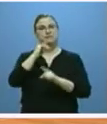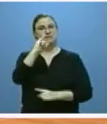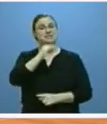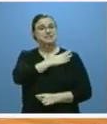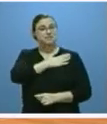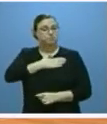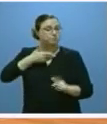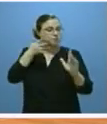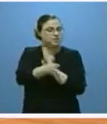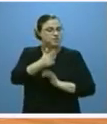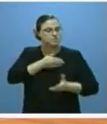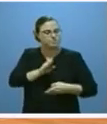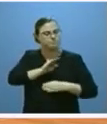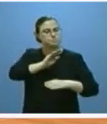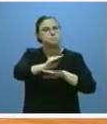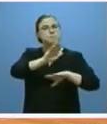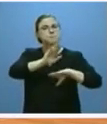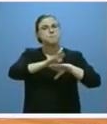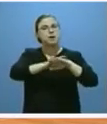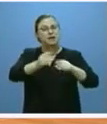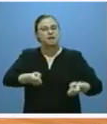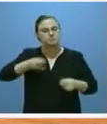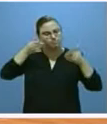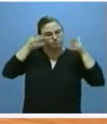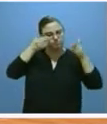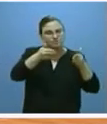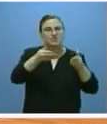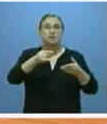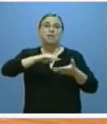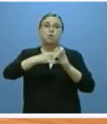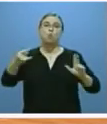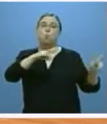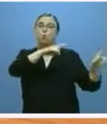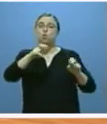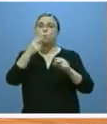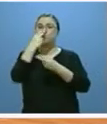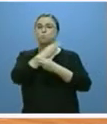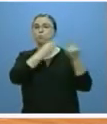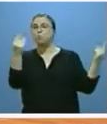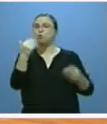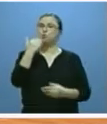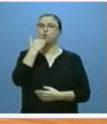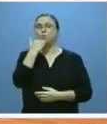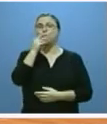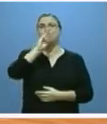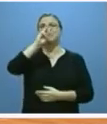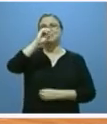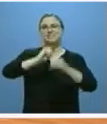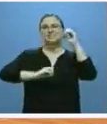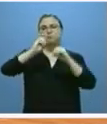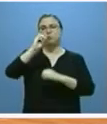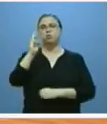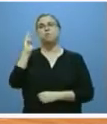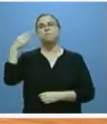contribución a un gasto en innovación público más privado equivalente al 3% del PIB